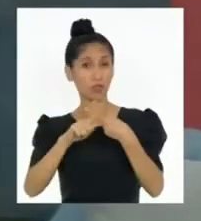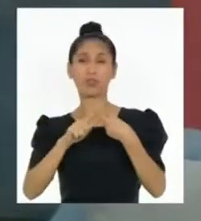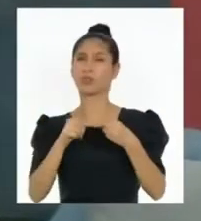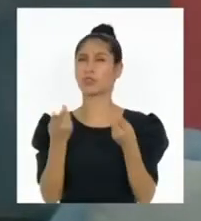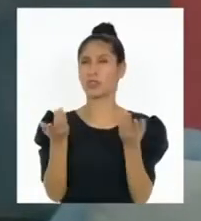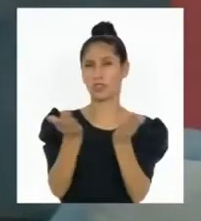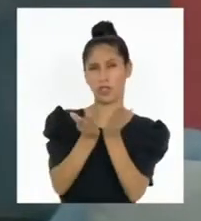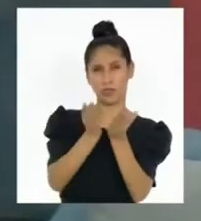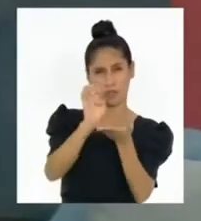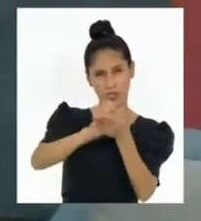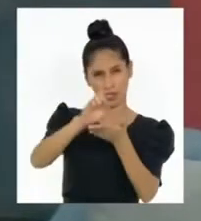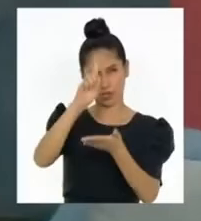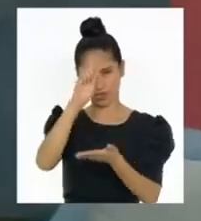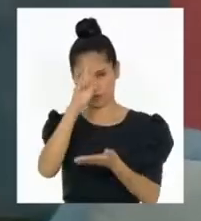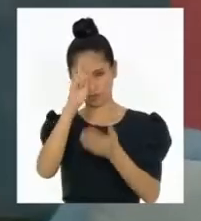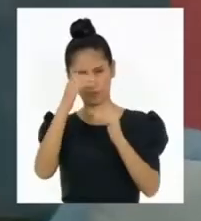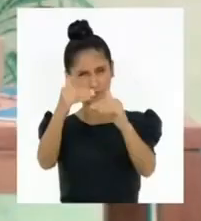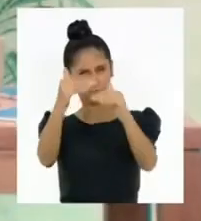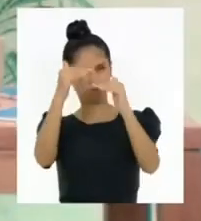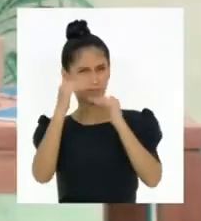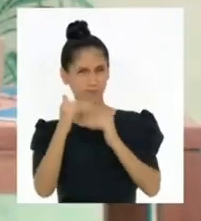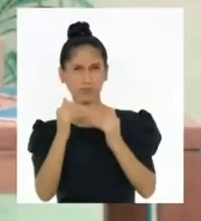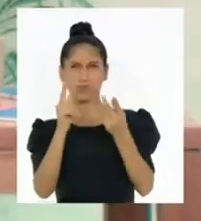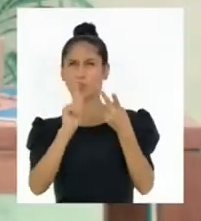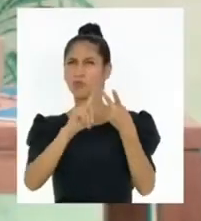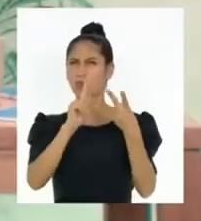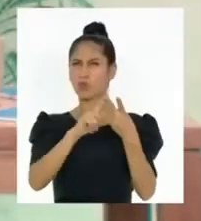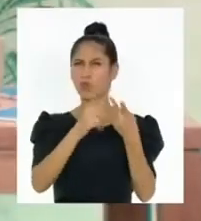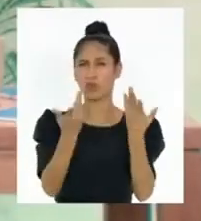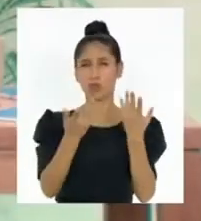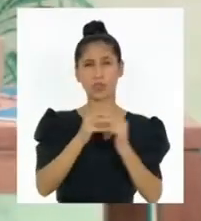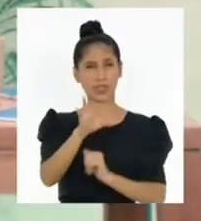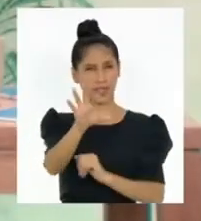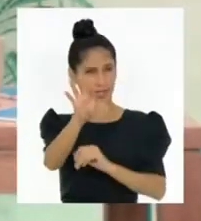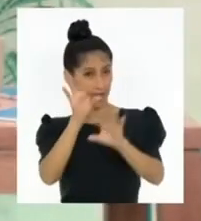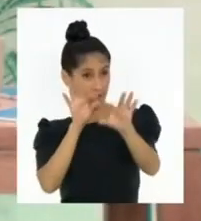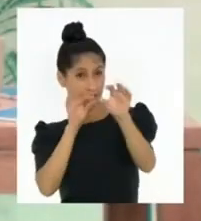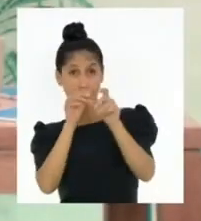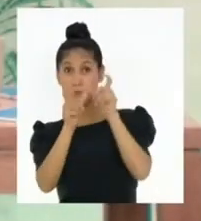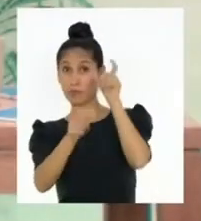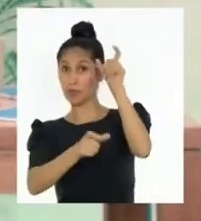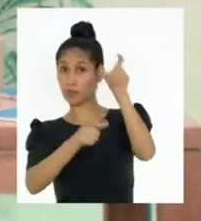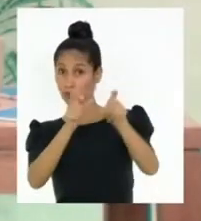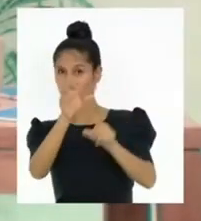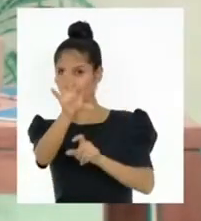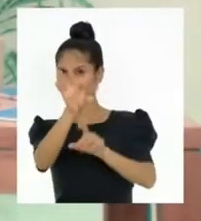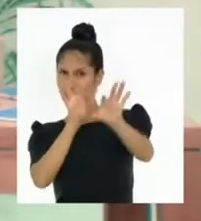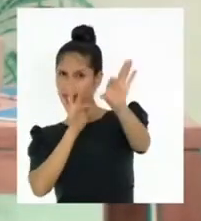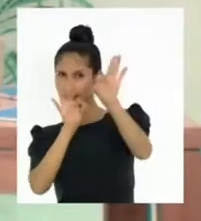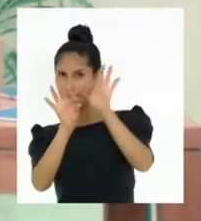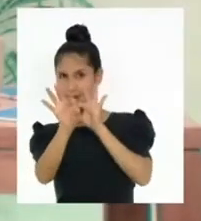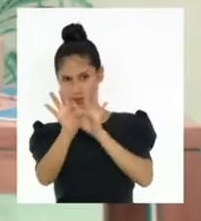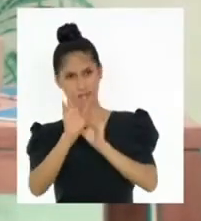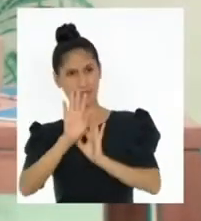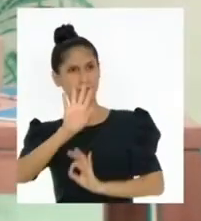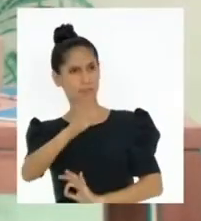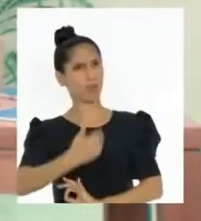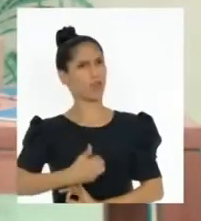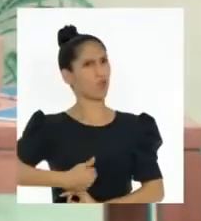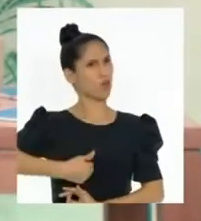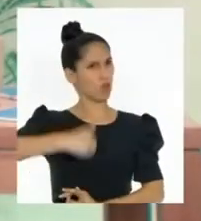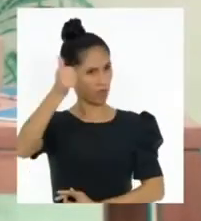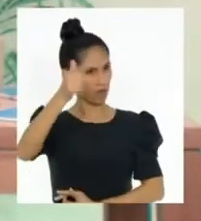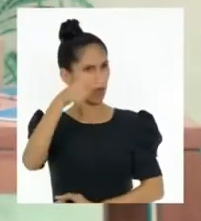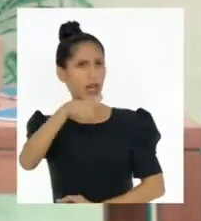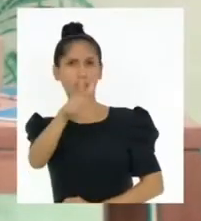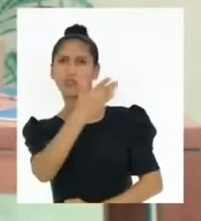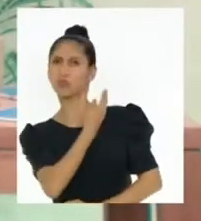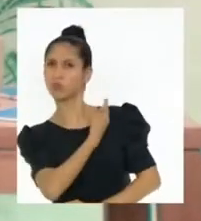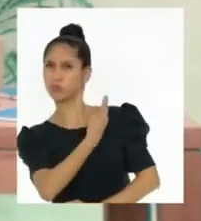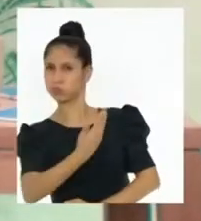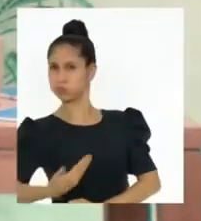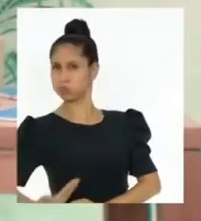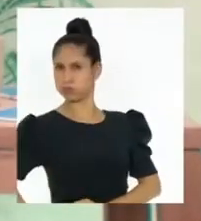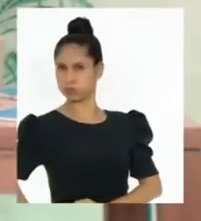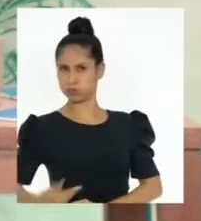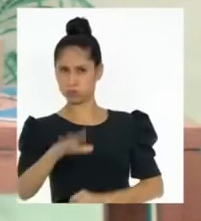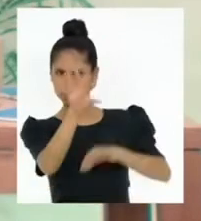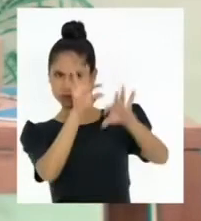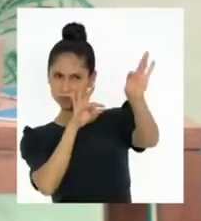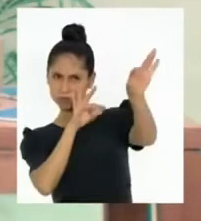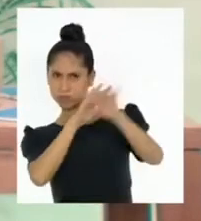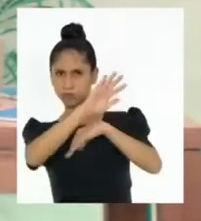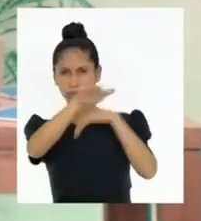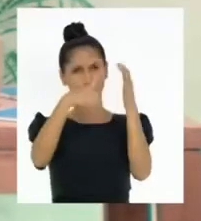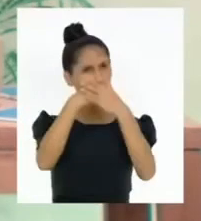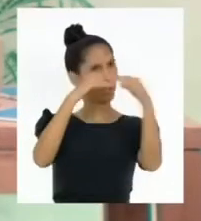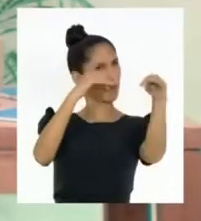participe en los asuntos de la comunidad. Eligiendo representantes, fiscalizando las decisiones del gobierno y asegurando la igualdad